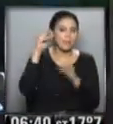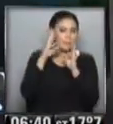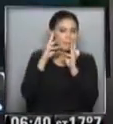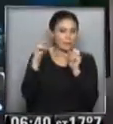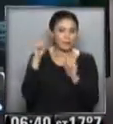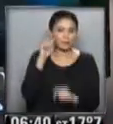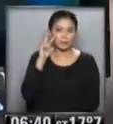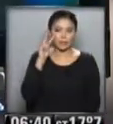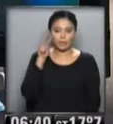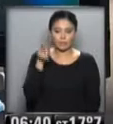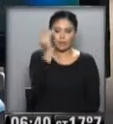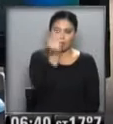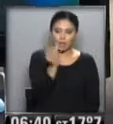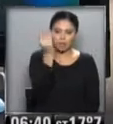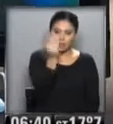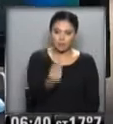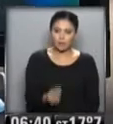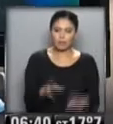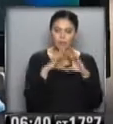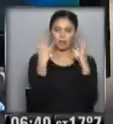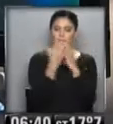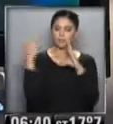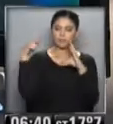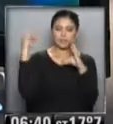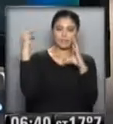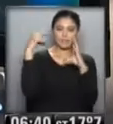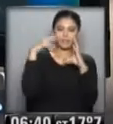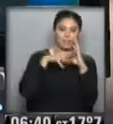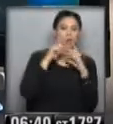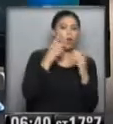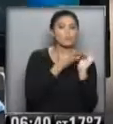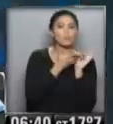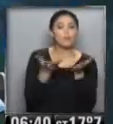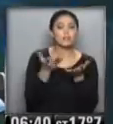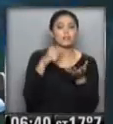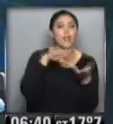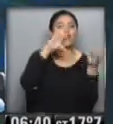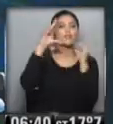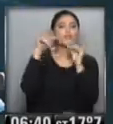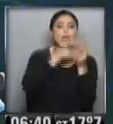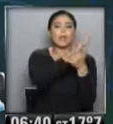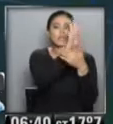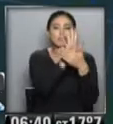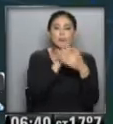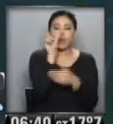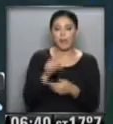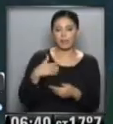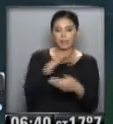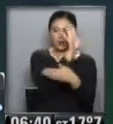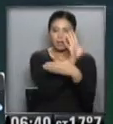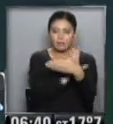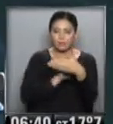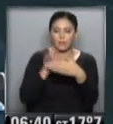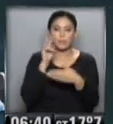imágenes satelitales... ...que nos están mostrando... ...cómo se desplazan las nubes esta mañana... ...bien tempranito... ...vean ustedes cómo está ingresando